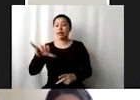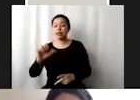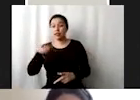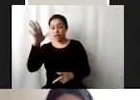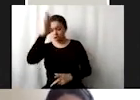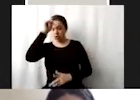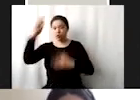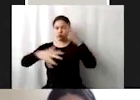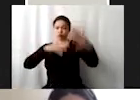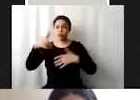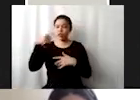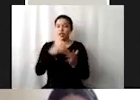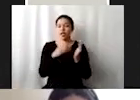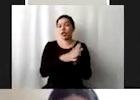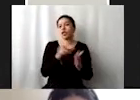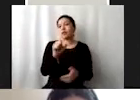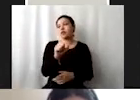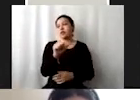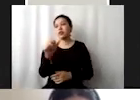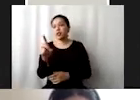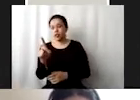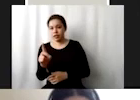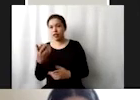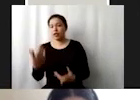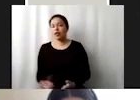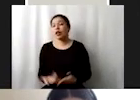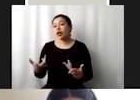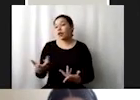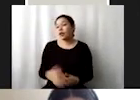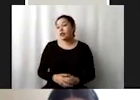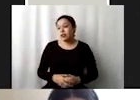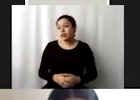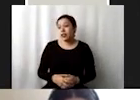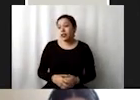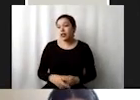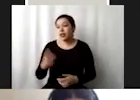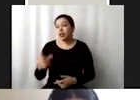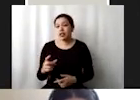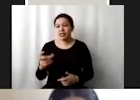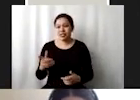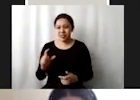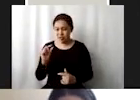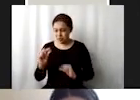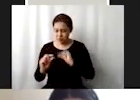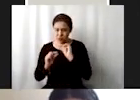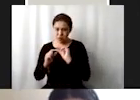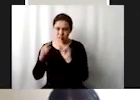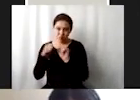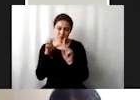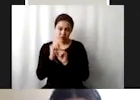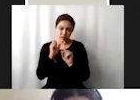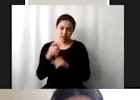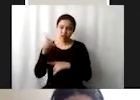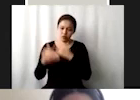2030 entonces por eso es tan pequeña son tan pequeñas las metas de esto porque tienen su propio